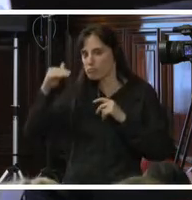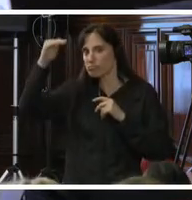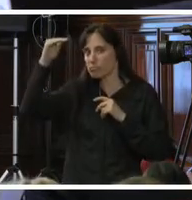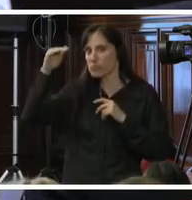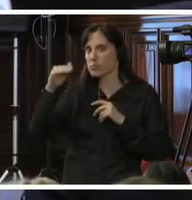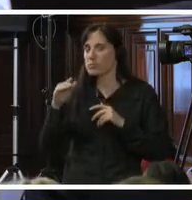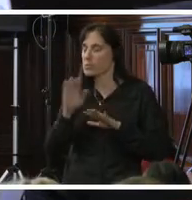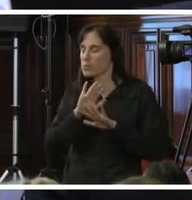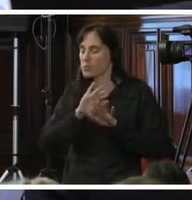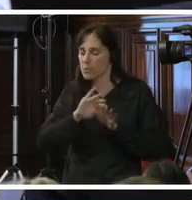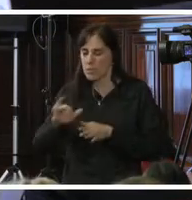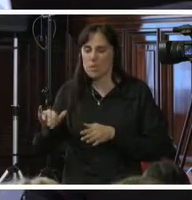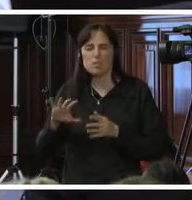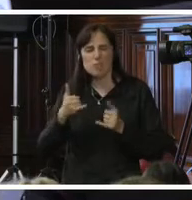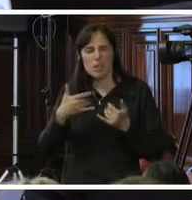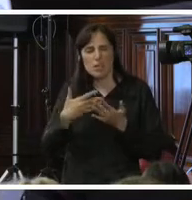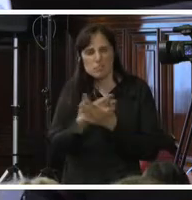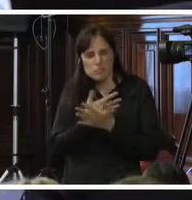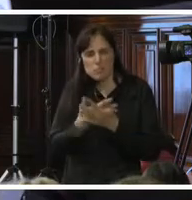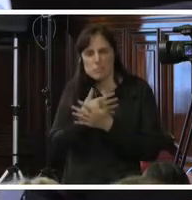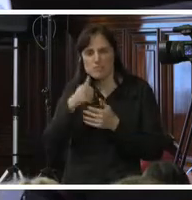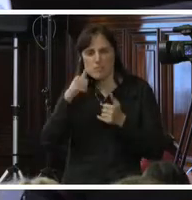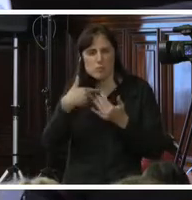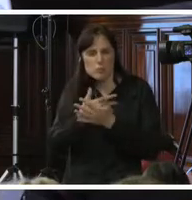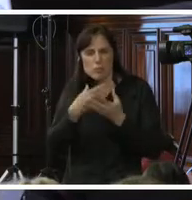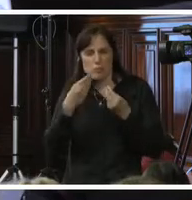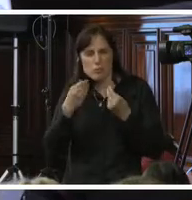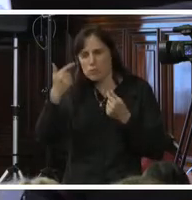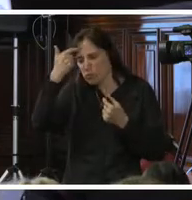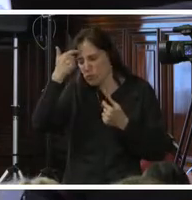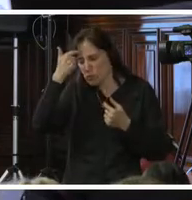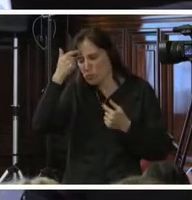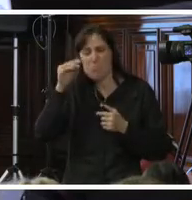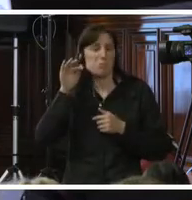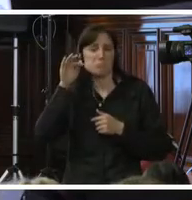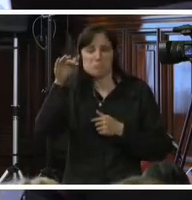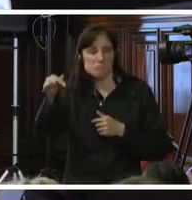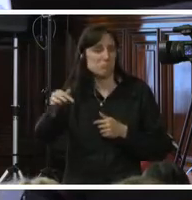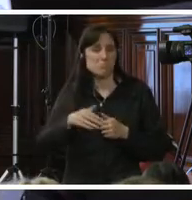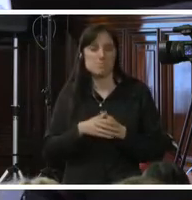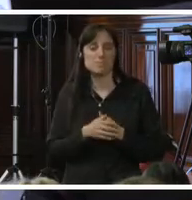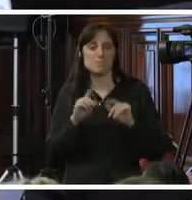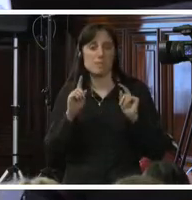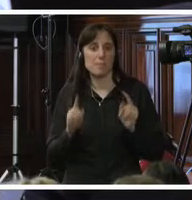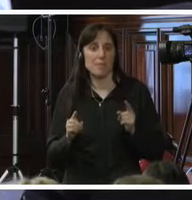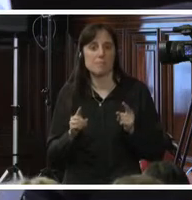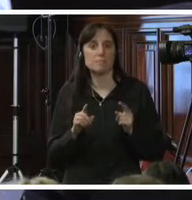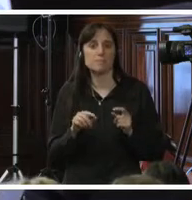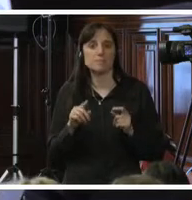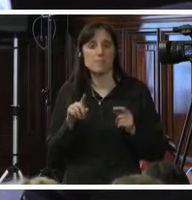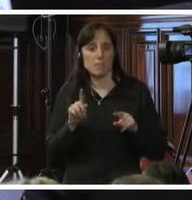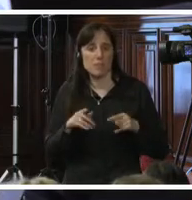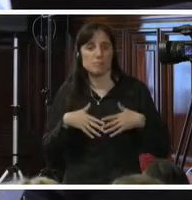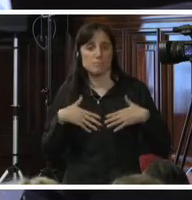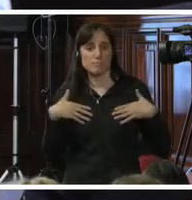psicológico y psicosocial que han sufrido y las afectaciones que esto puede tener para el resto de su vida. Es importante que se reconozca la función